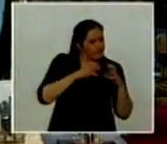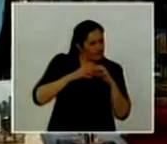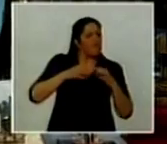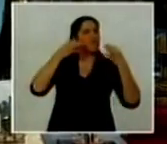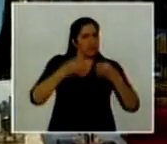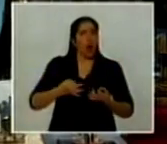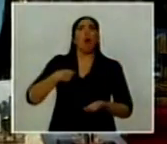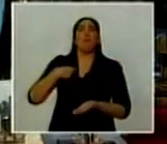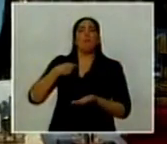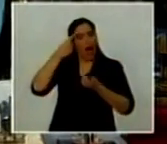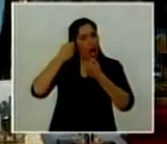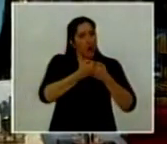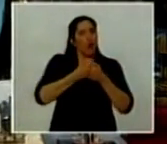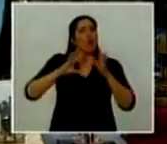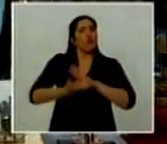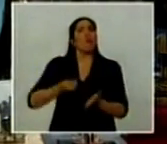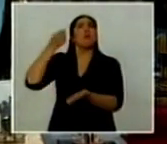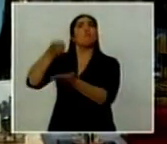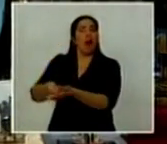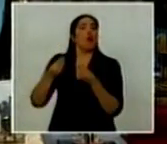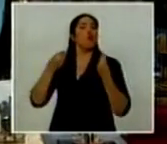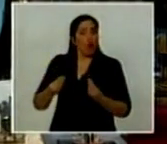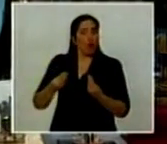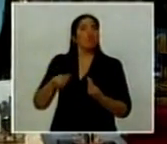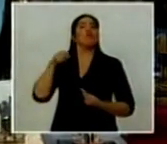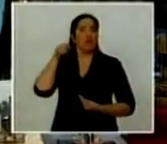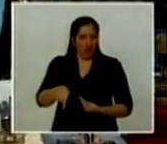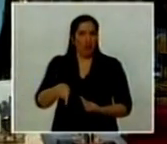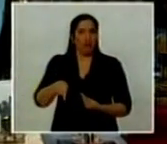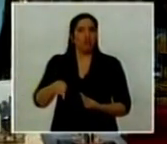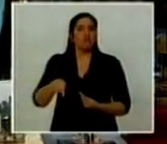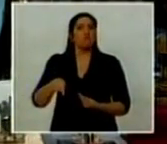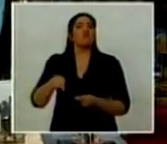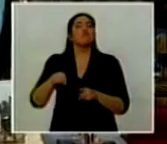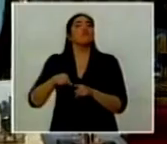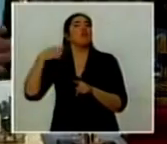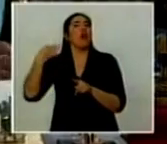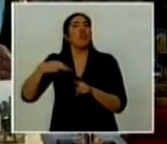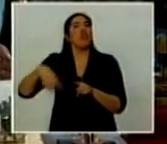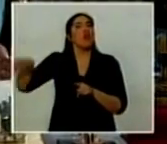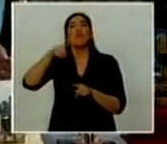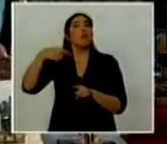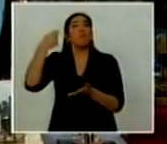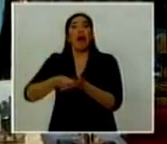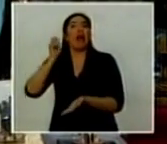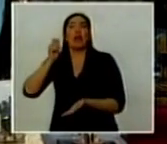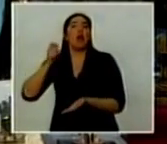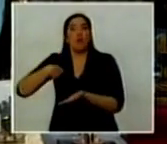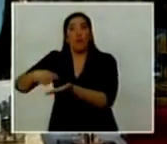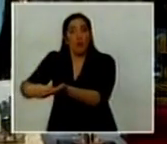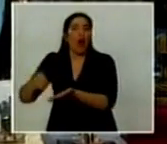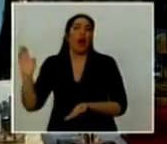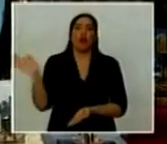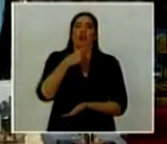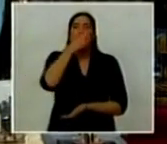parte de ese país de su deuda, esto es aplicable erga omnes, es decir, al 100%. La Argentina